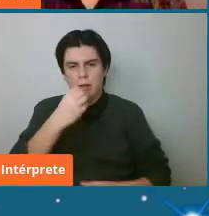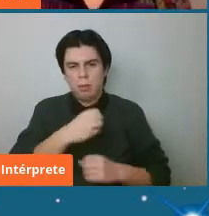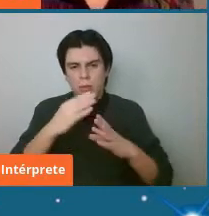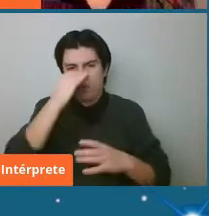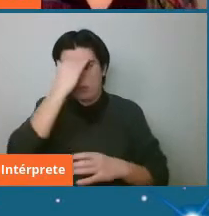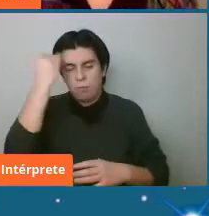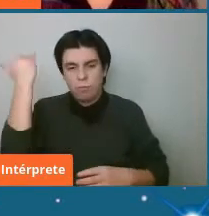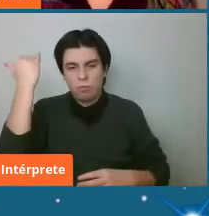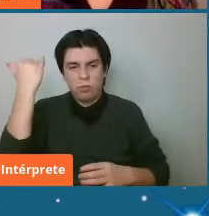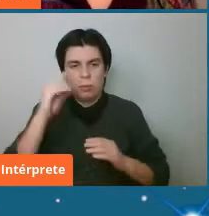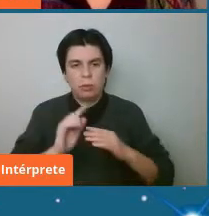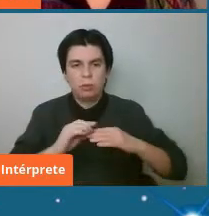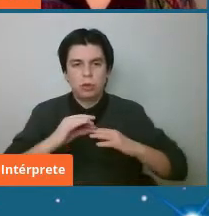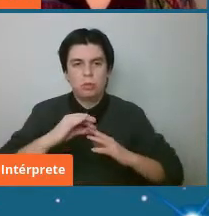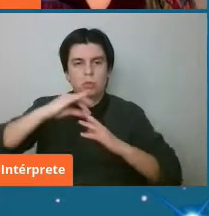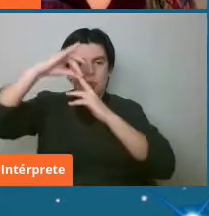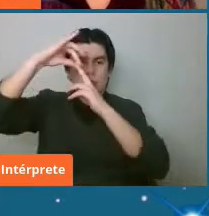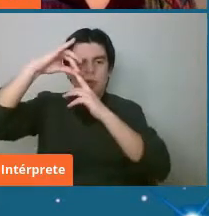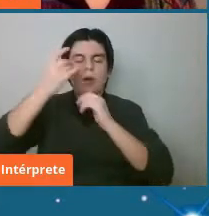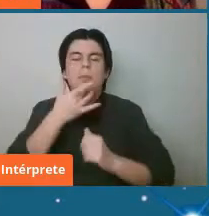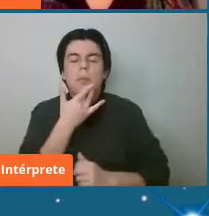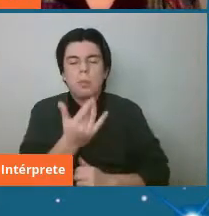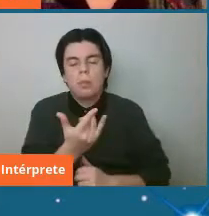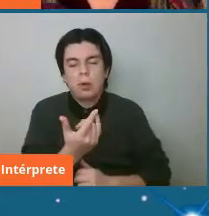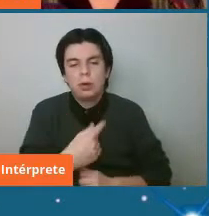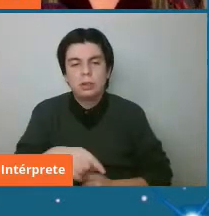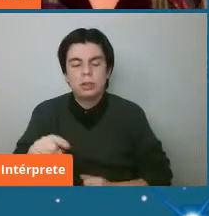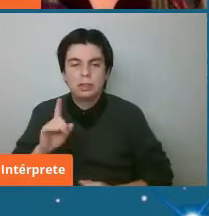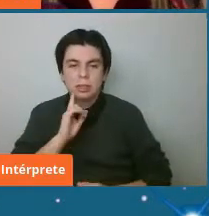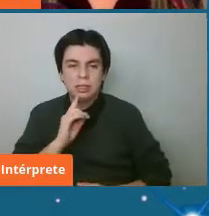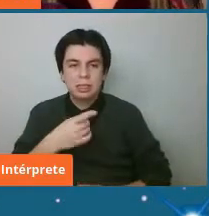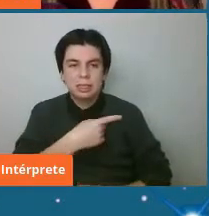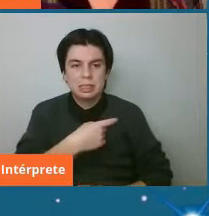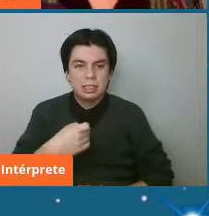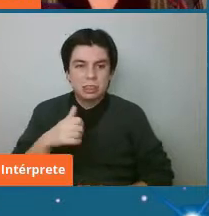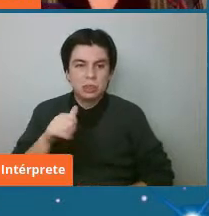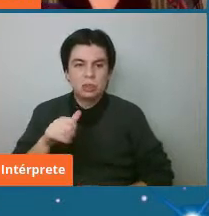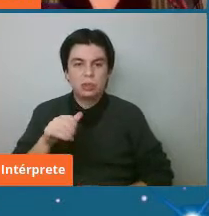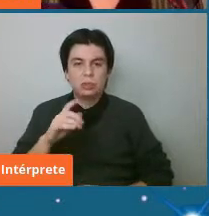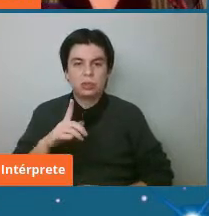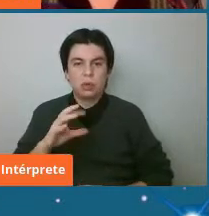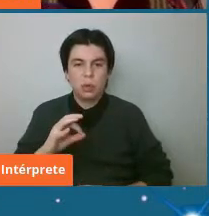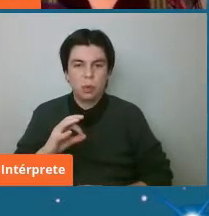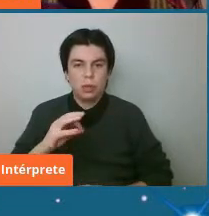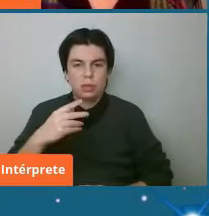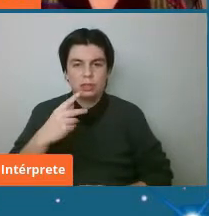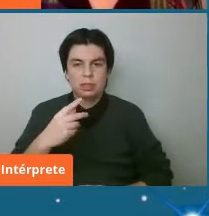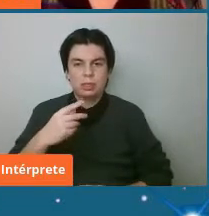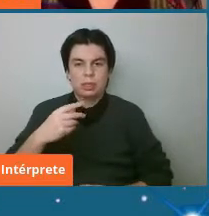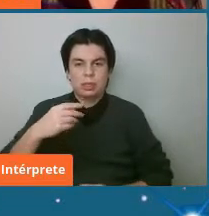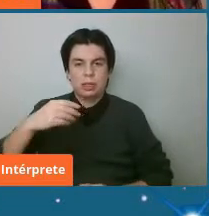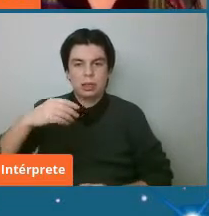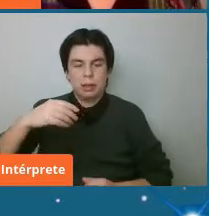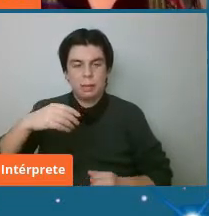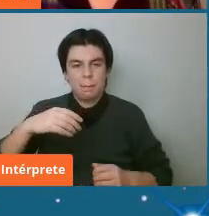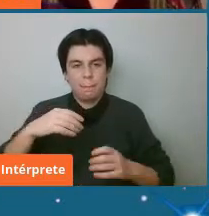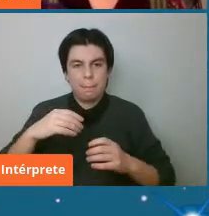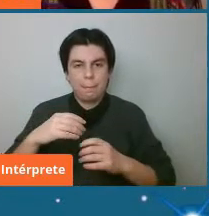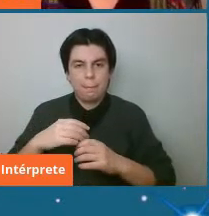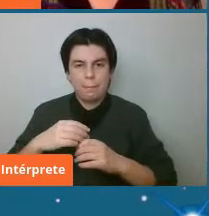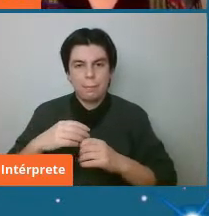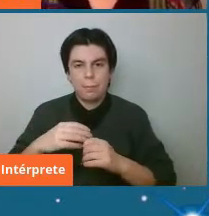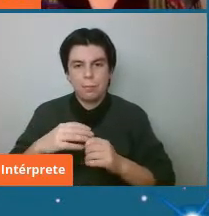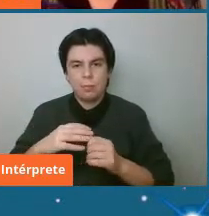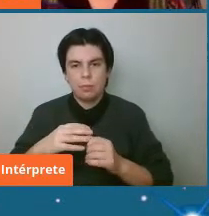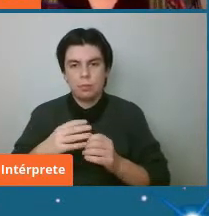2016 más de 150 meteoritos diferentes por kilómetro cuadrado siendo que el promedio para desiertos calientes